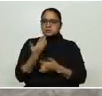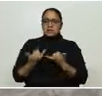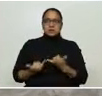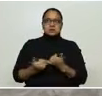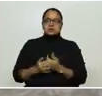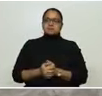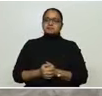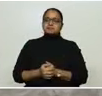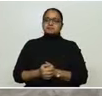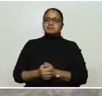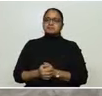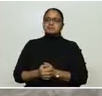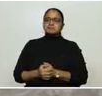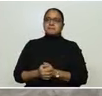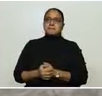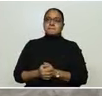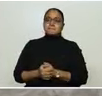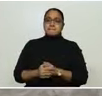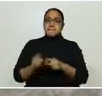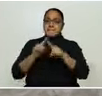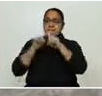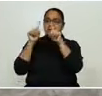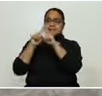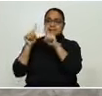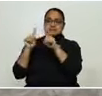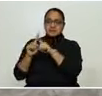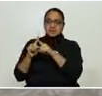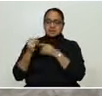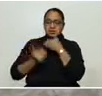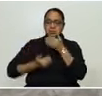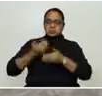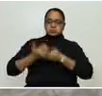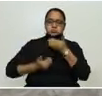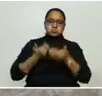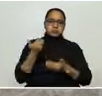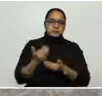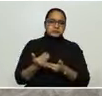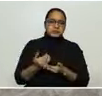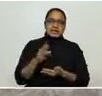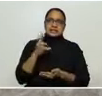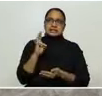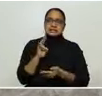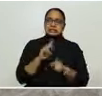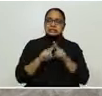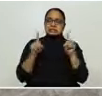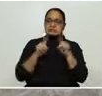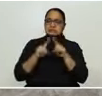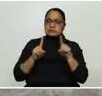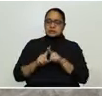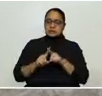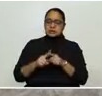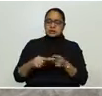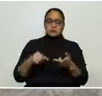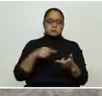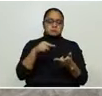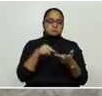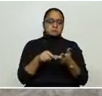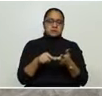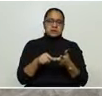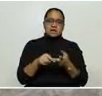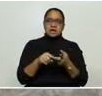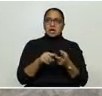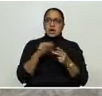aplicado diferentes protocolos de este tratamiento, sin embargo, en diferentes